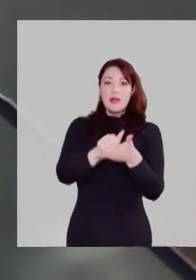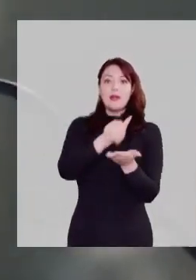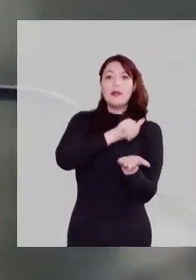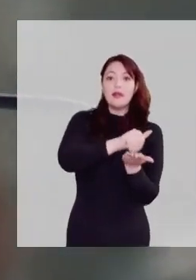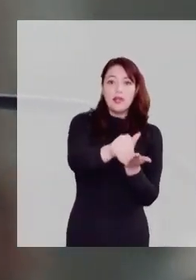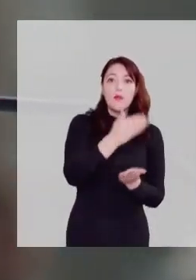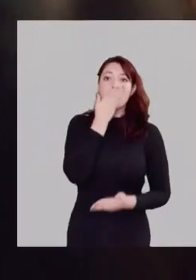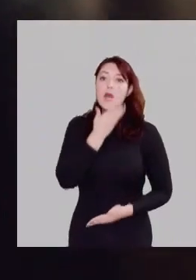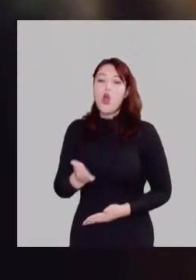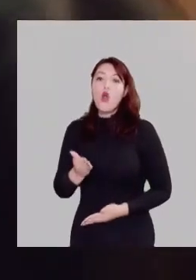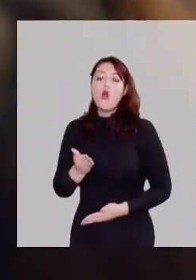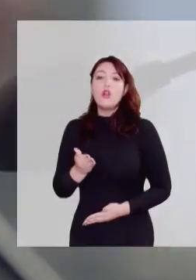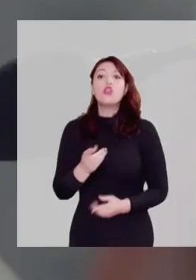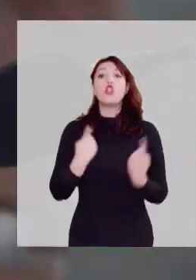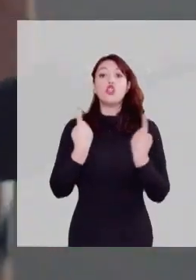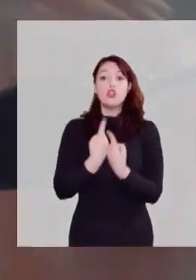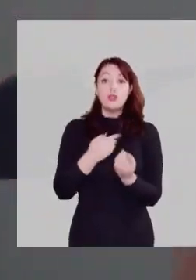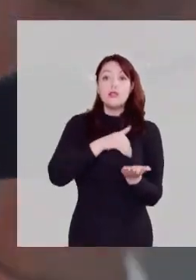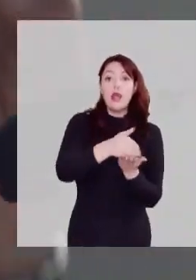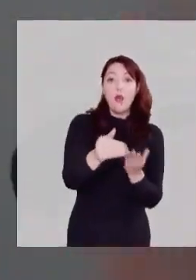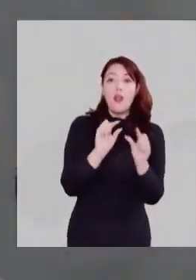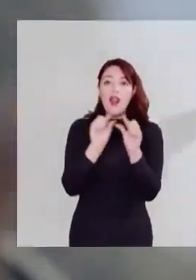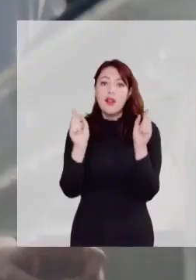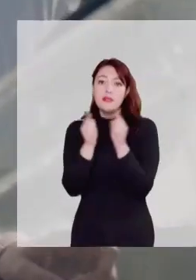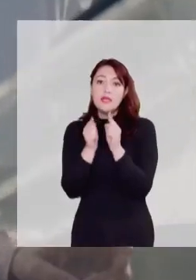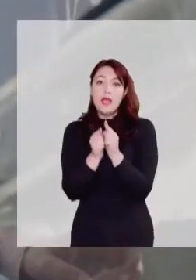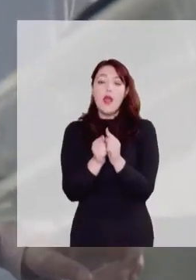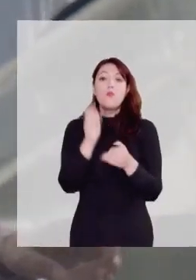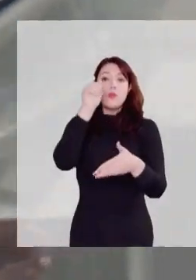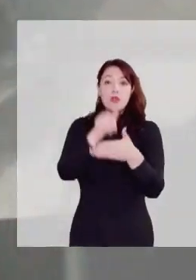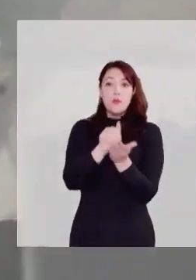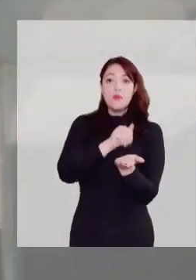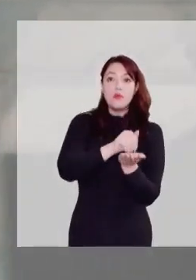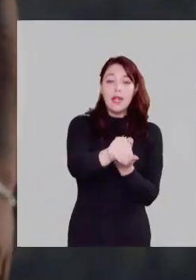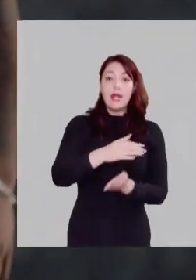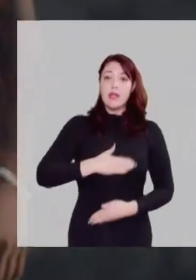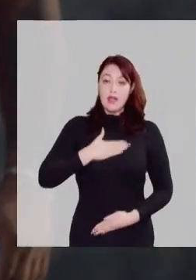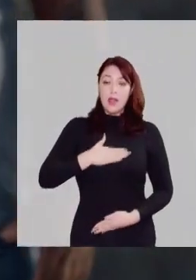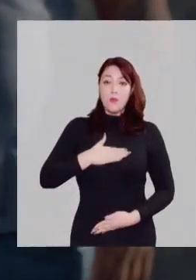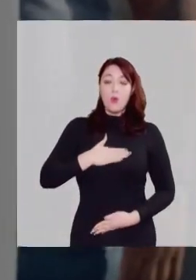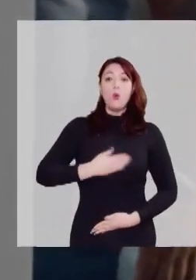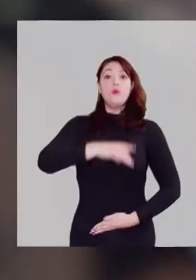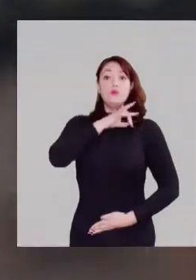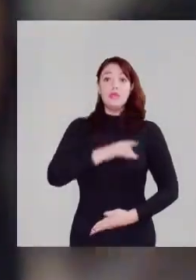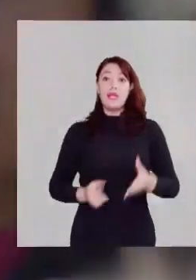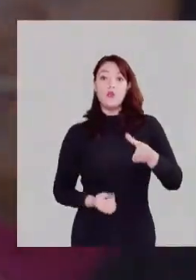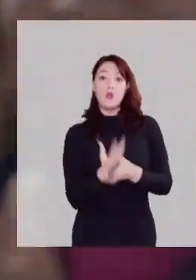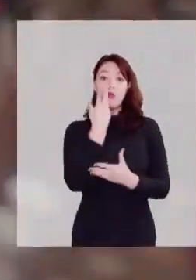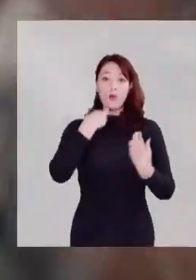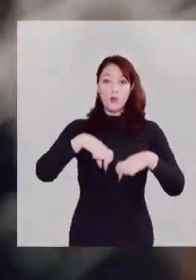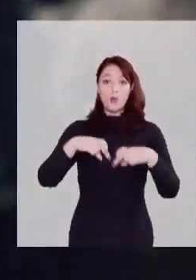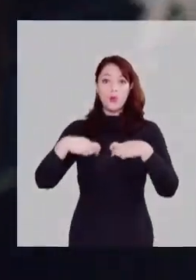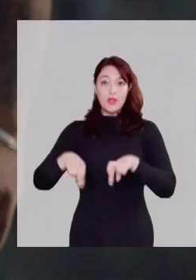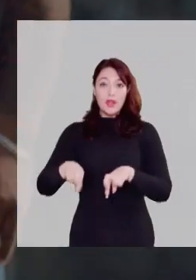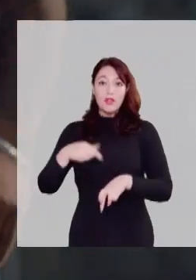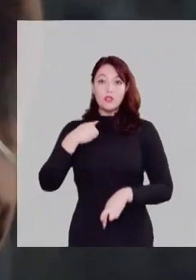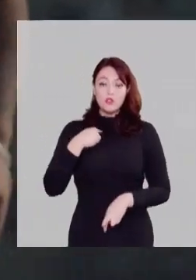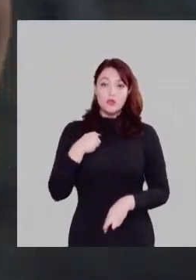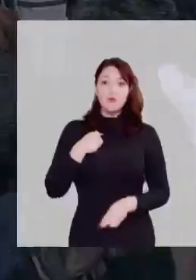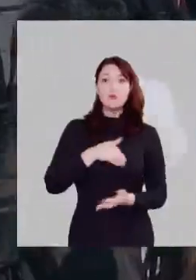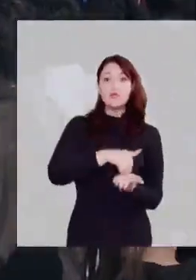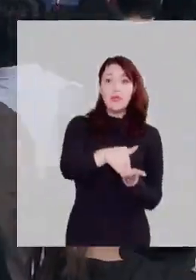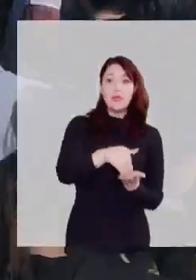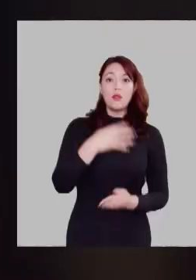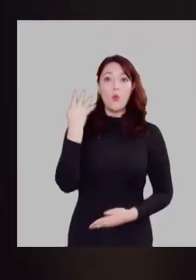Rechazo por una mejor. Rechazamos la letra chica. Votamos rechazo. Porque queremos un Chile de nuevas oportunidades. Yo